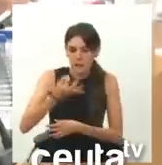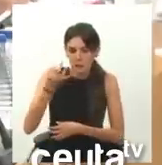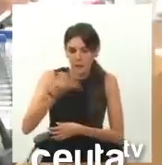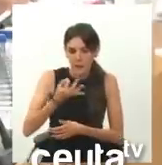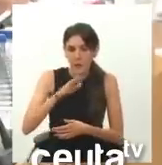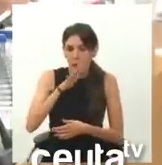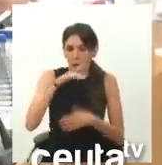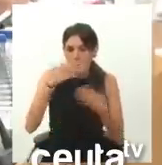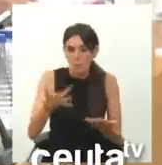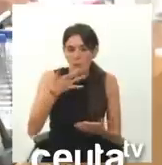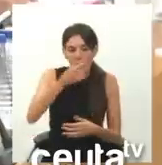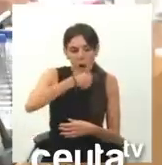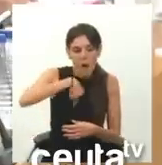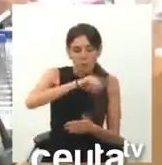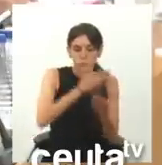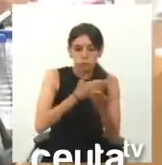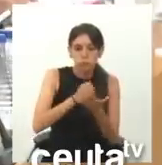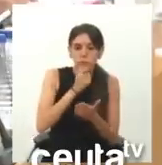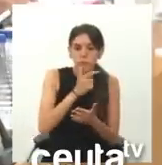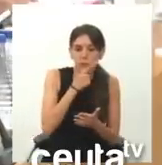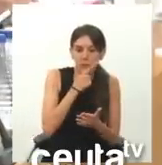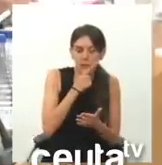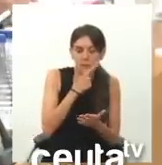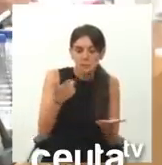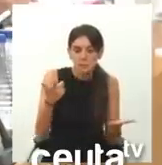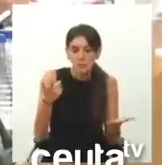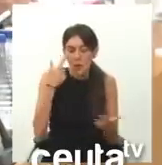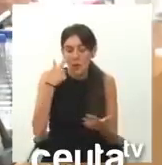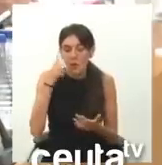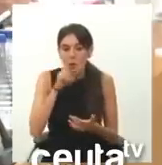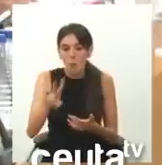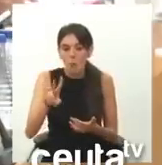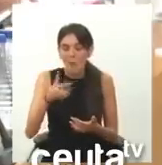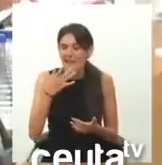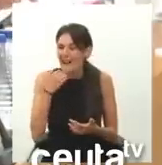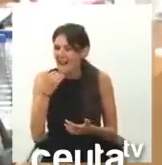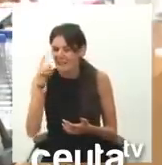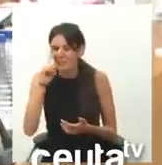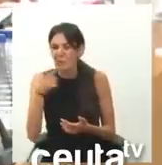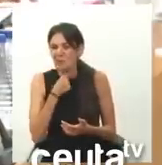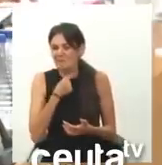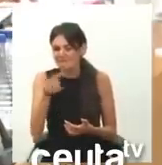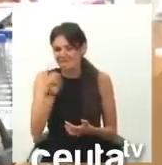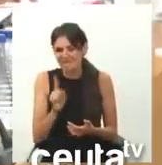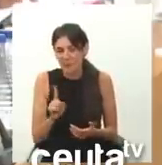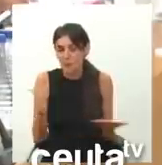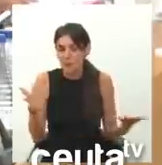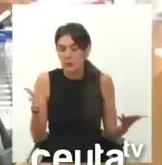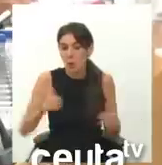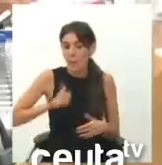Y para usted, señor Vivas, y ahora le voy a decir algo que quizás no le desagrade, es una oportunidad,